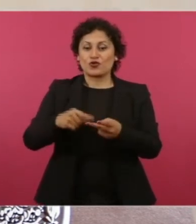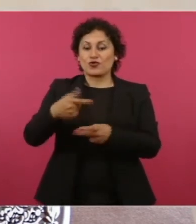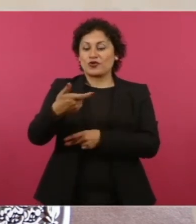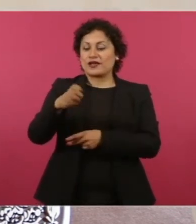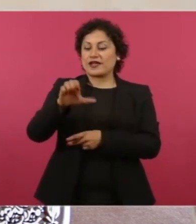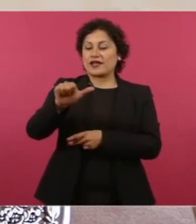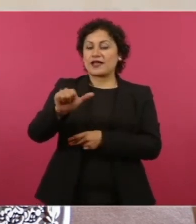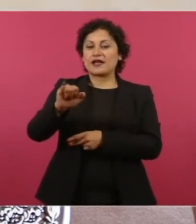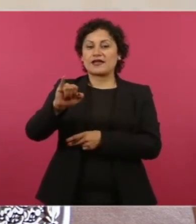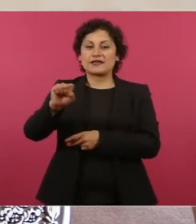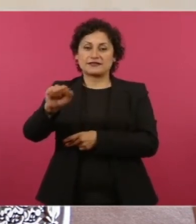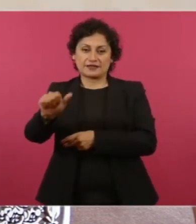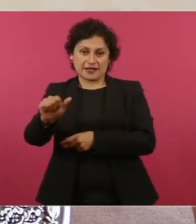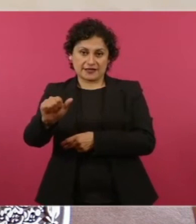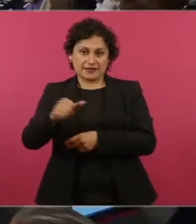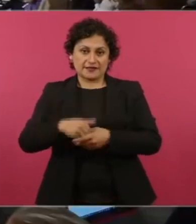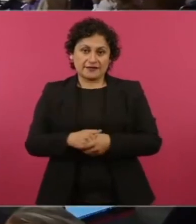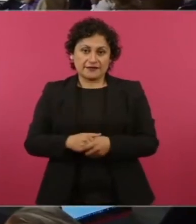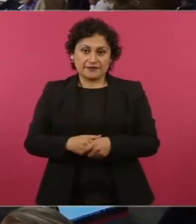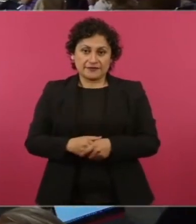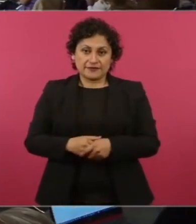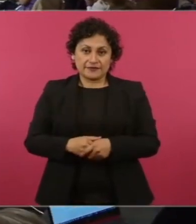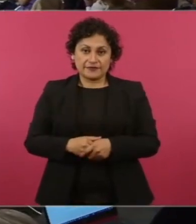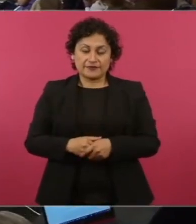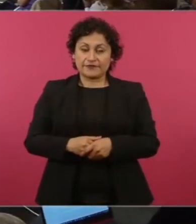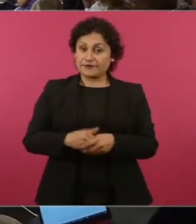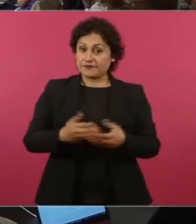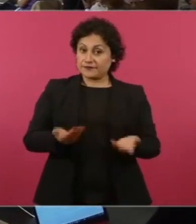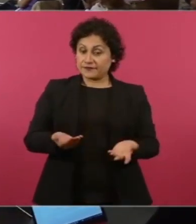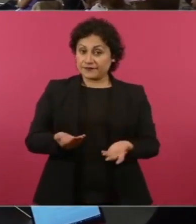que